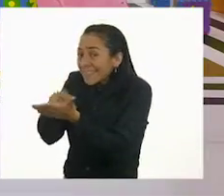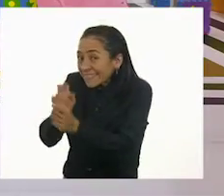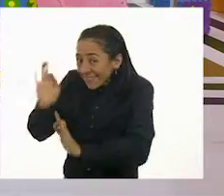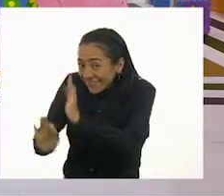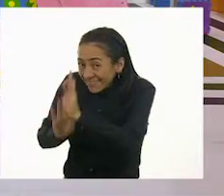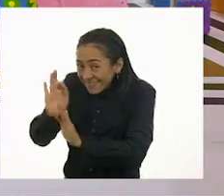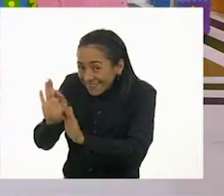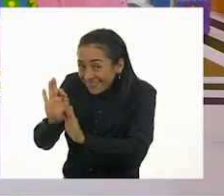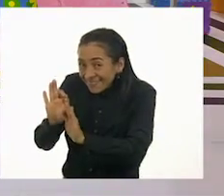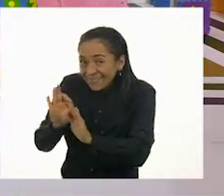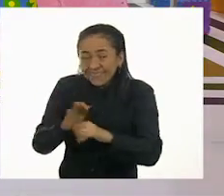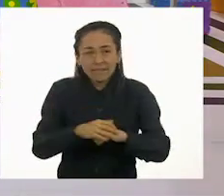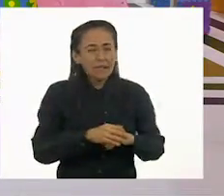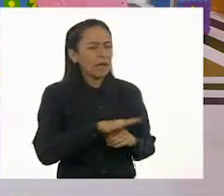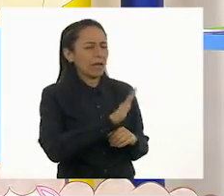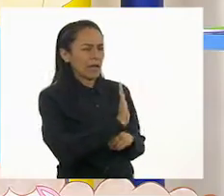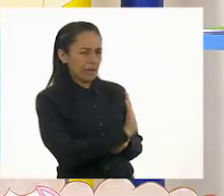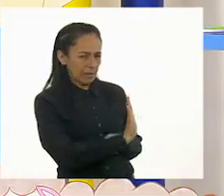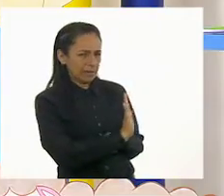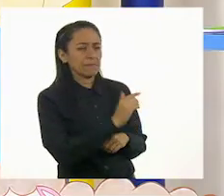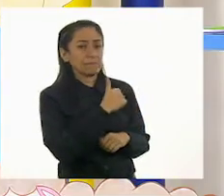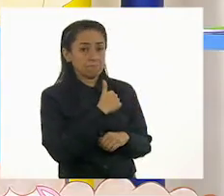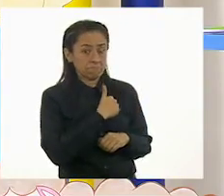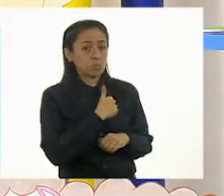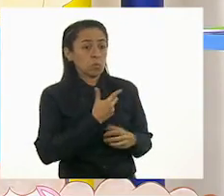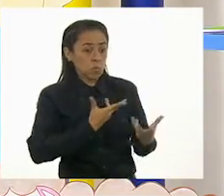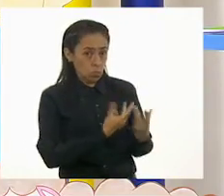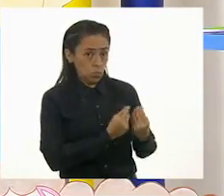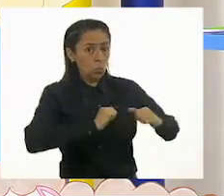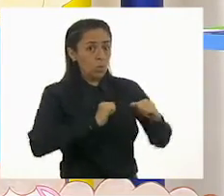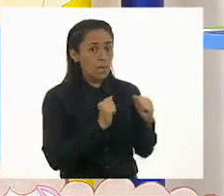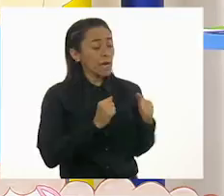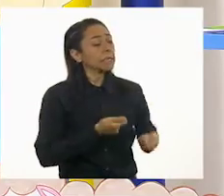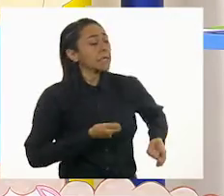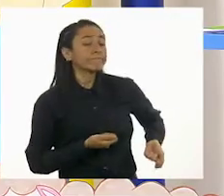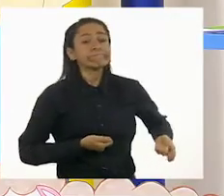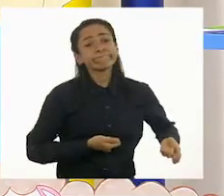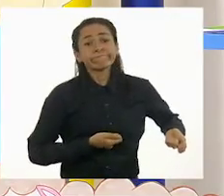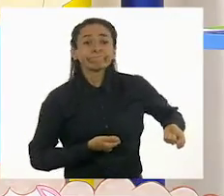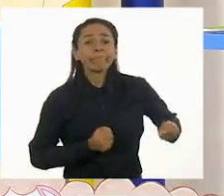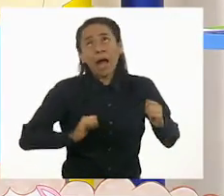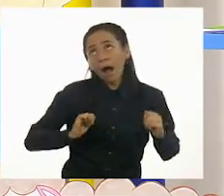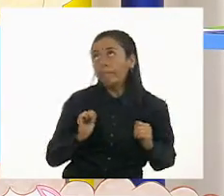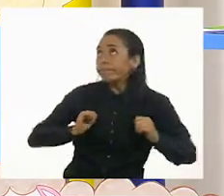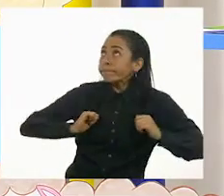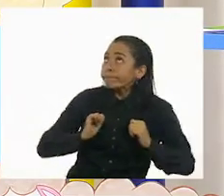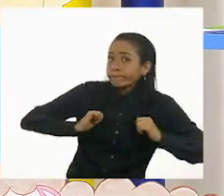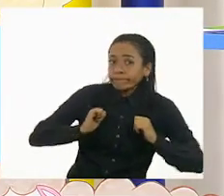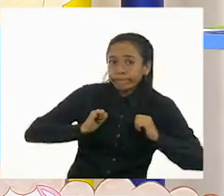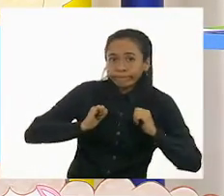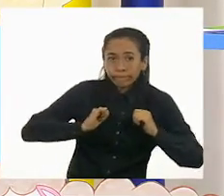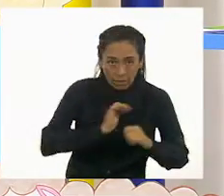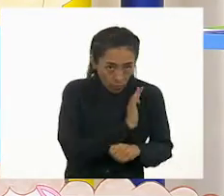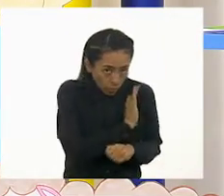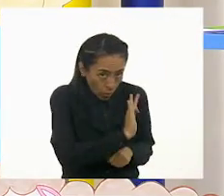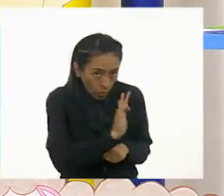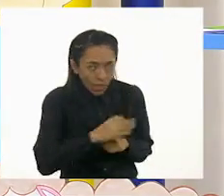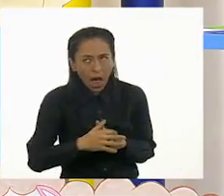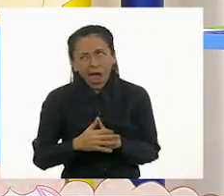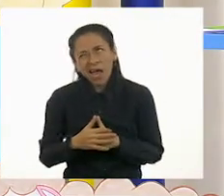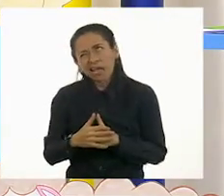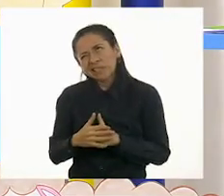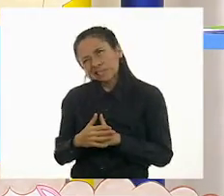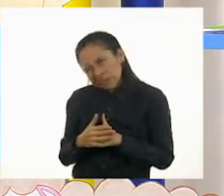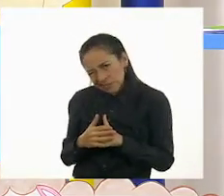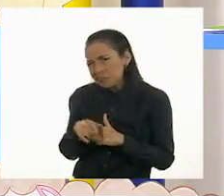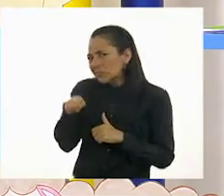¿Se podrá? ¿Que yo pueda llevar a pasear a una gallina? No. Tal vez la puedo acompañar en un paseo. Si